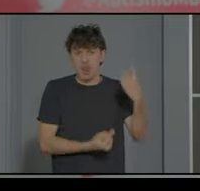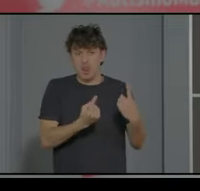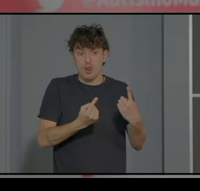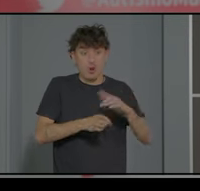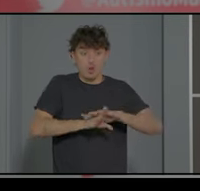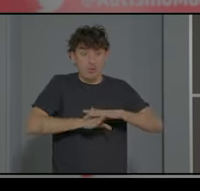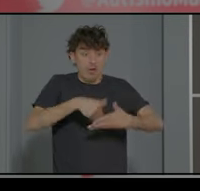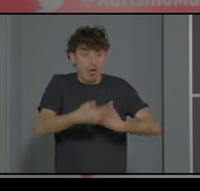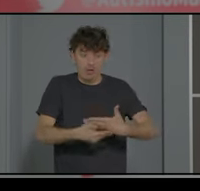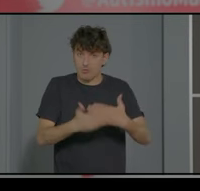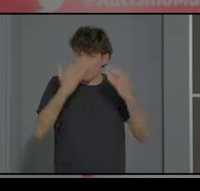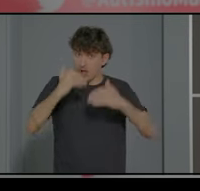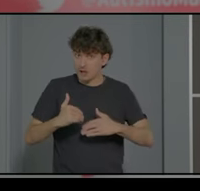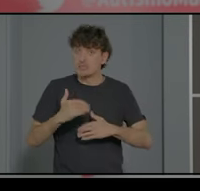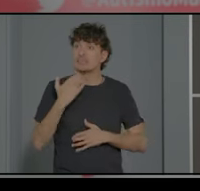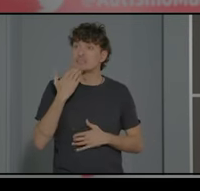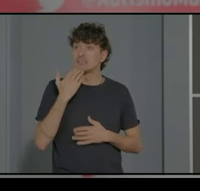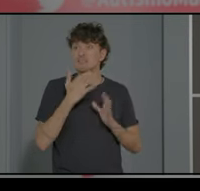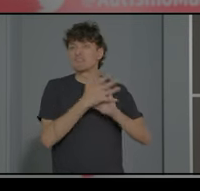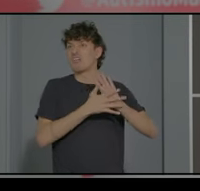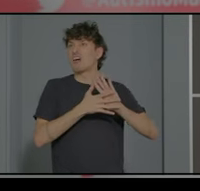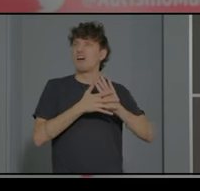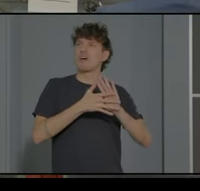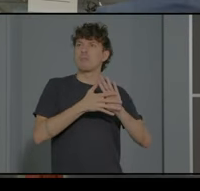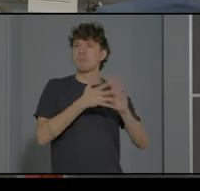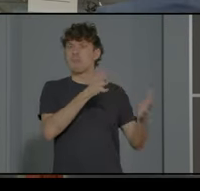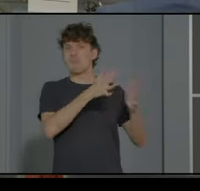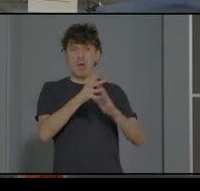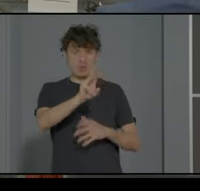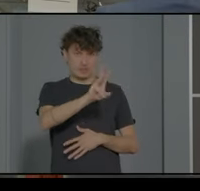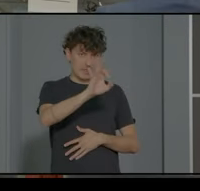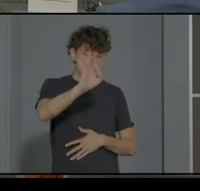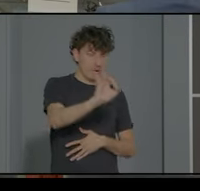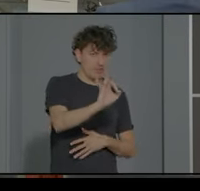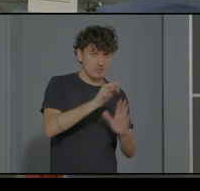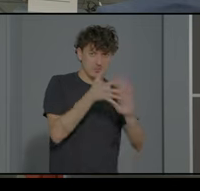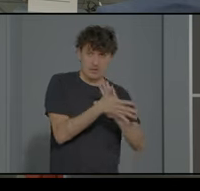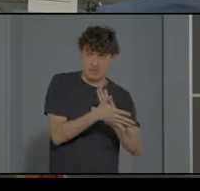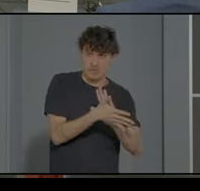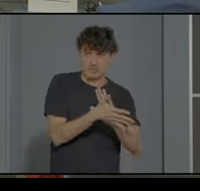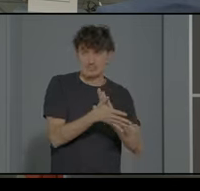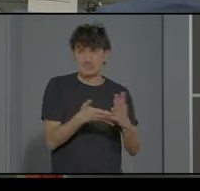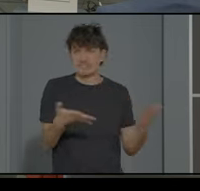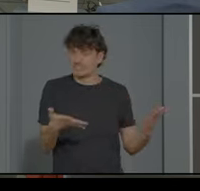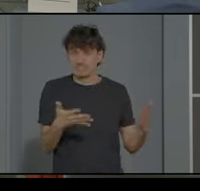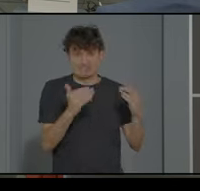entonces si estamos hablando de que tenemos aproximadamente un 30% quiere decir que tenemos aquí una burbujita